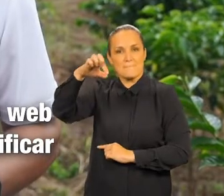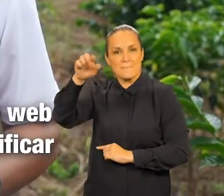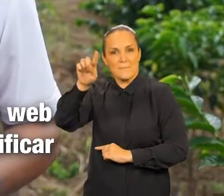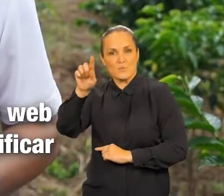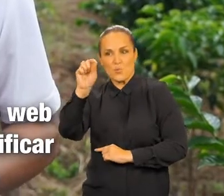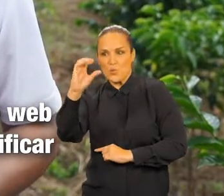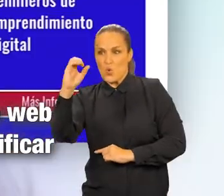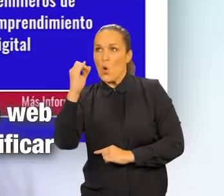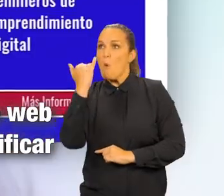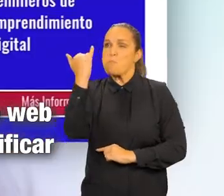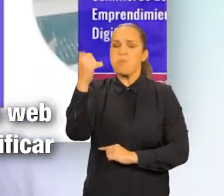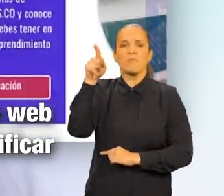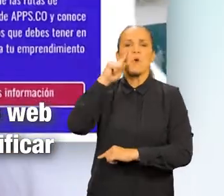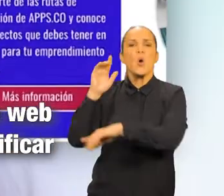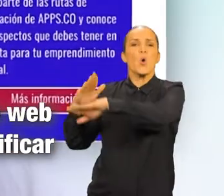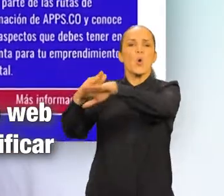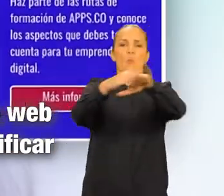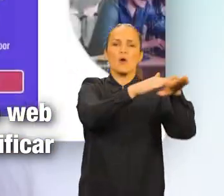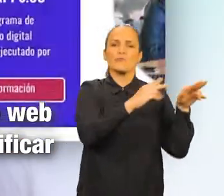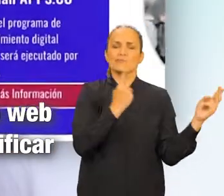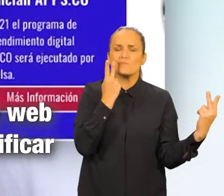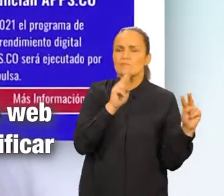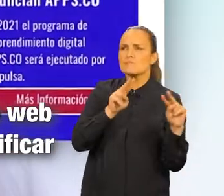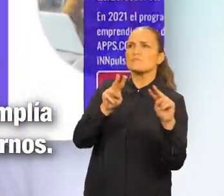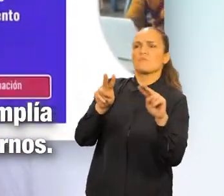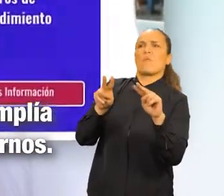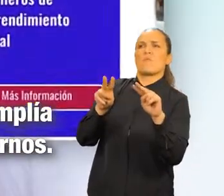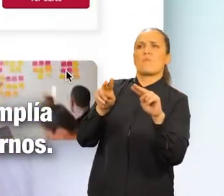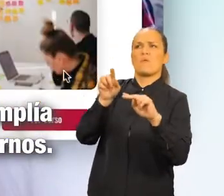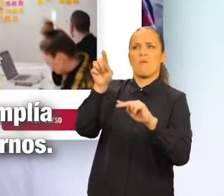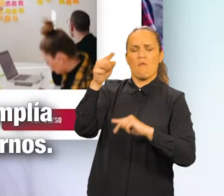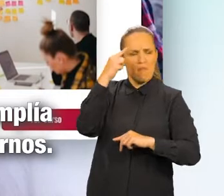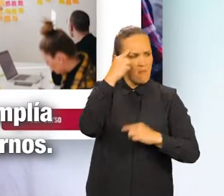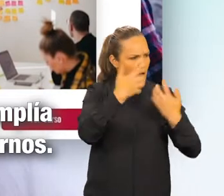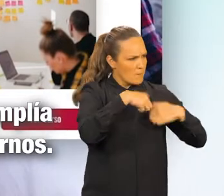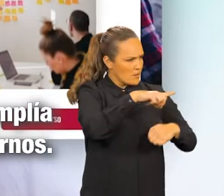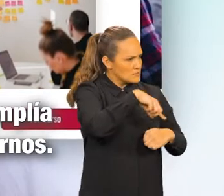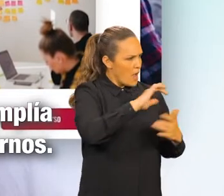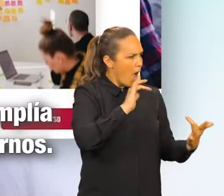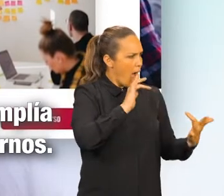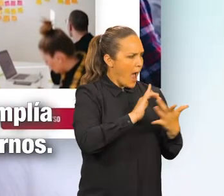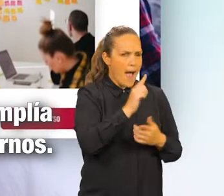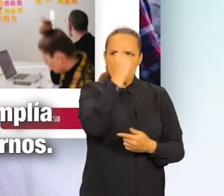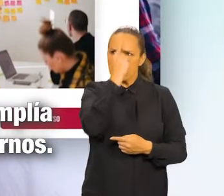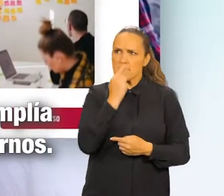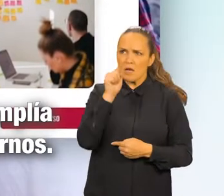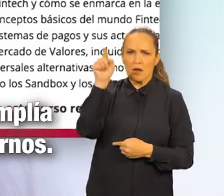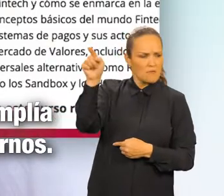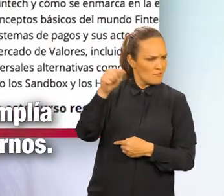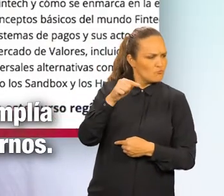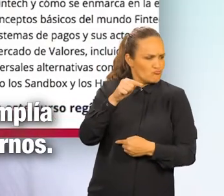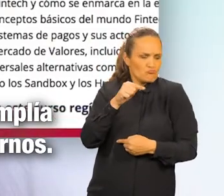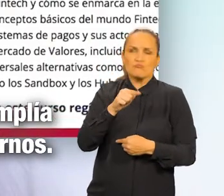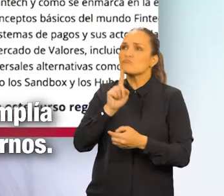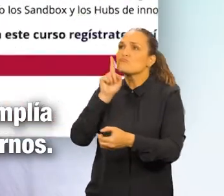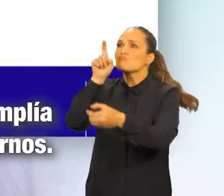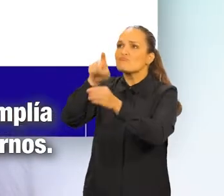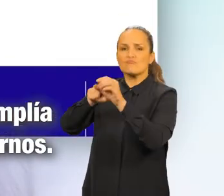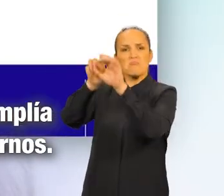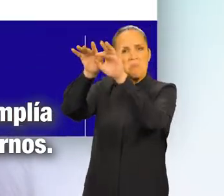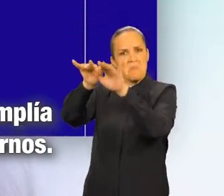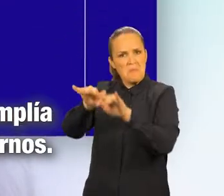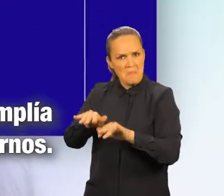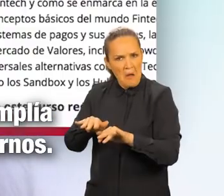tiene apps.co en donde logramos identificar una convocatoria en donde la compañía cumplía con los